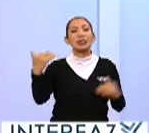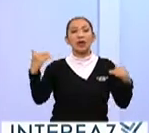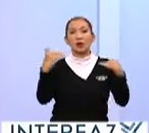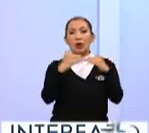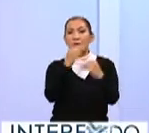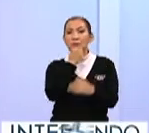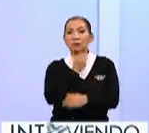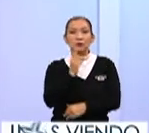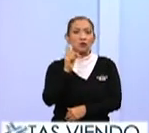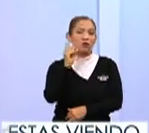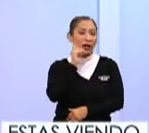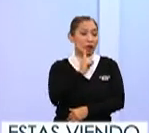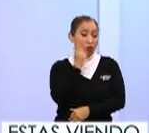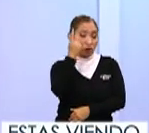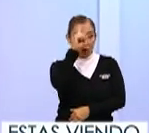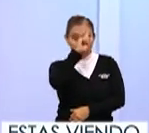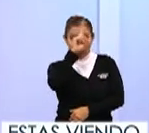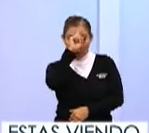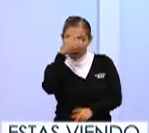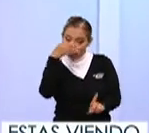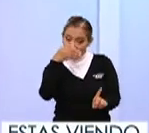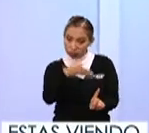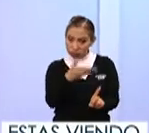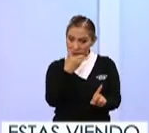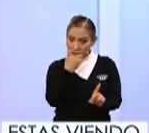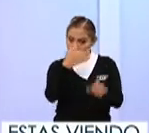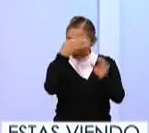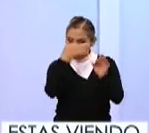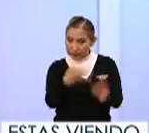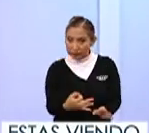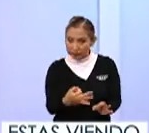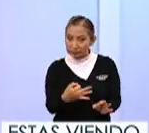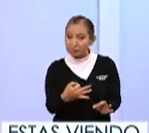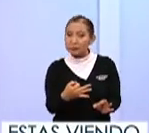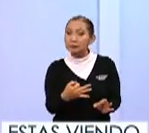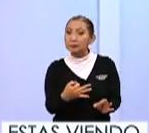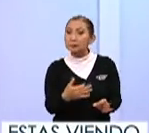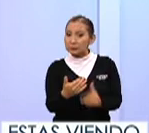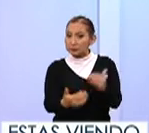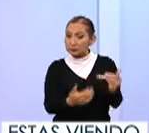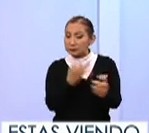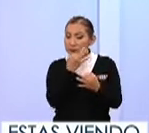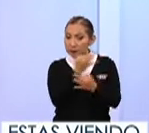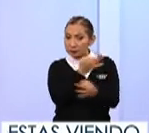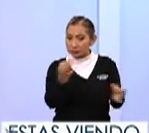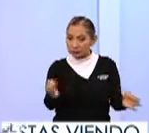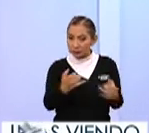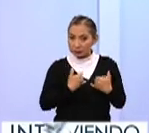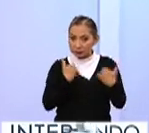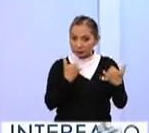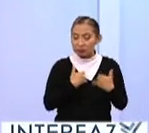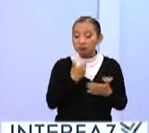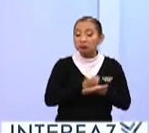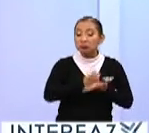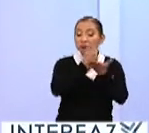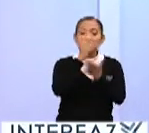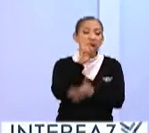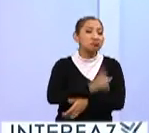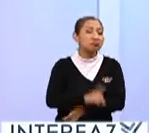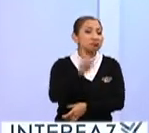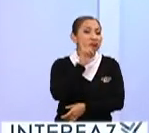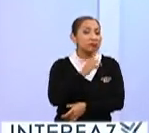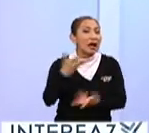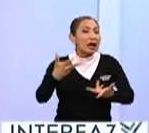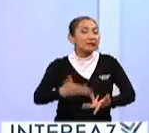igualdad de género. Una orientación bien dada a conocer desde temprana edad permitirá a las mujeres